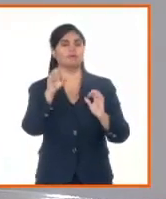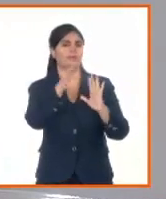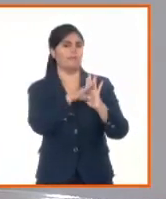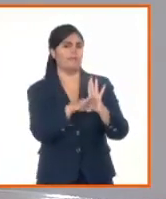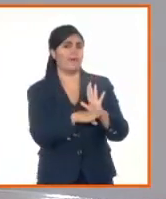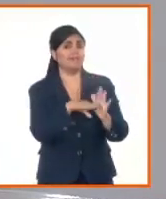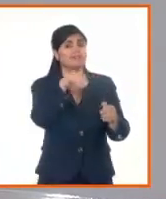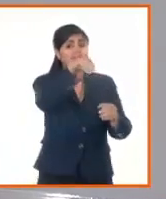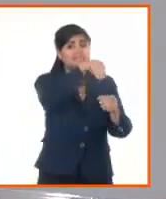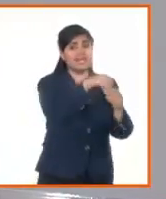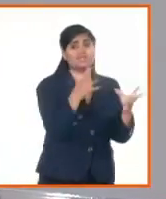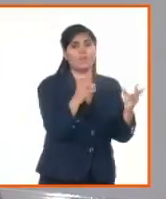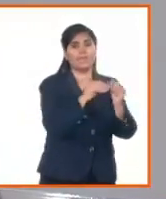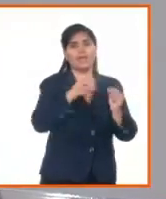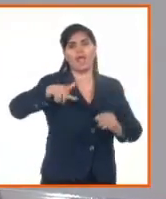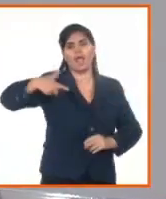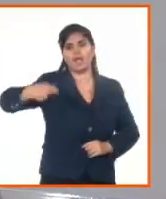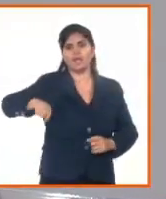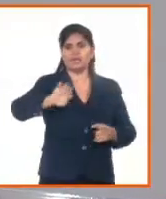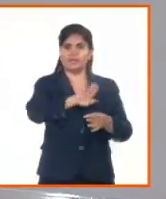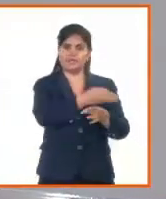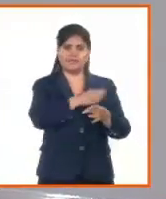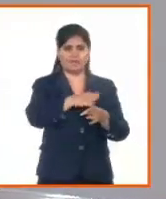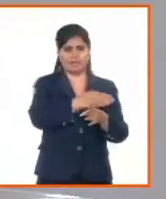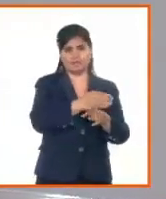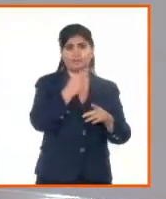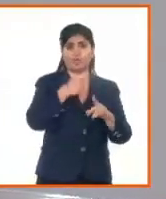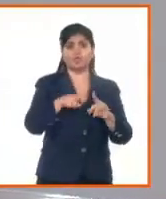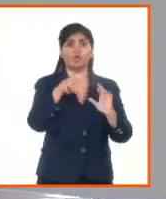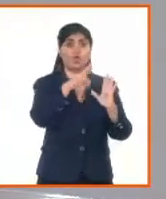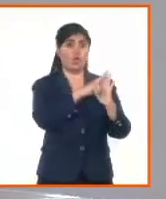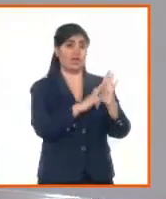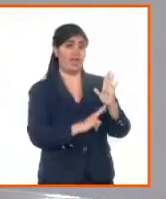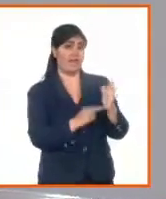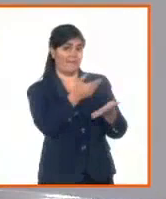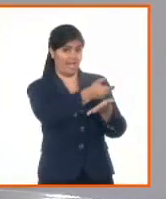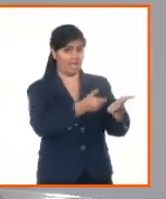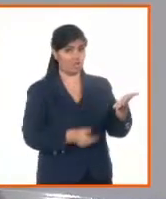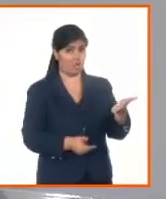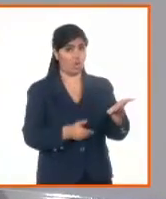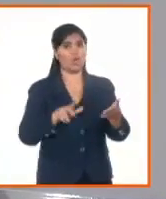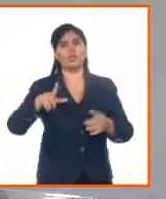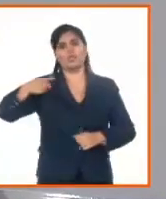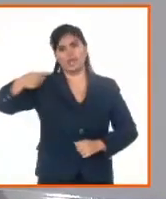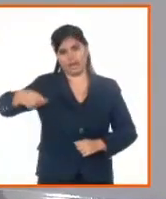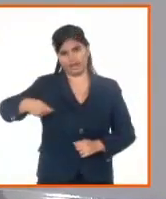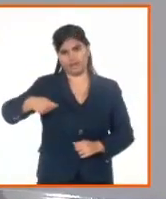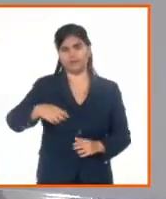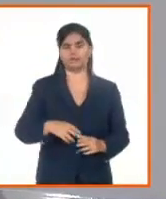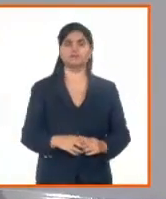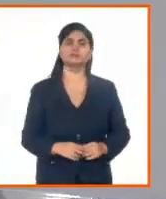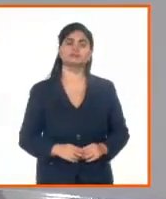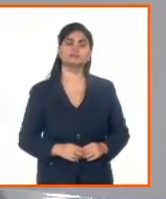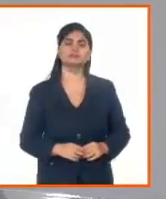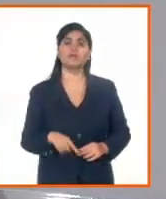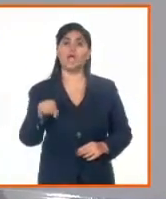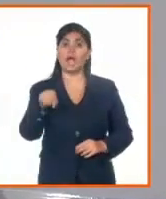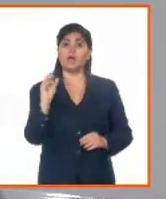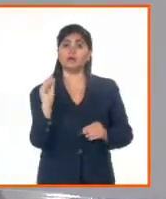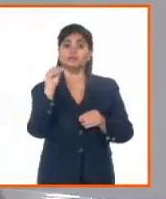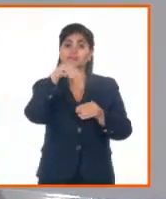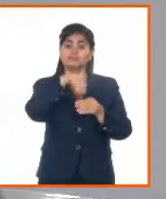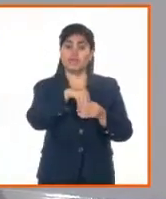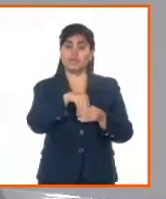leyes o decretos leyes y los reglamentos que desarrollan esas leyes y esos decretos. Pero también ahora le hemos incorporado